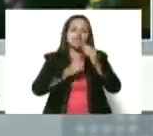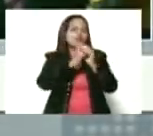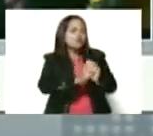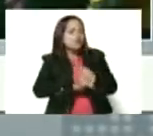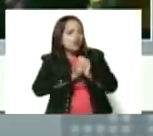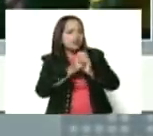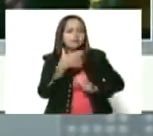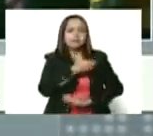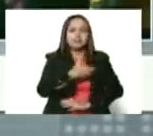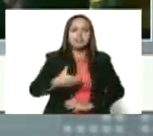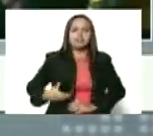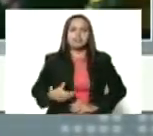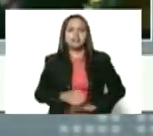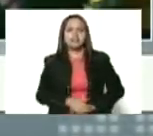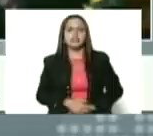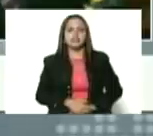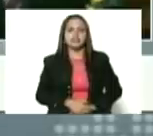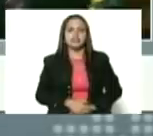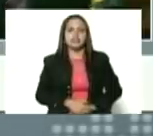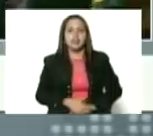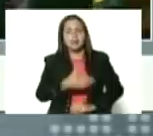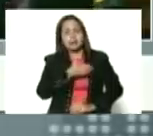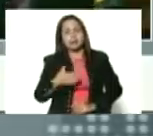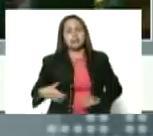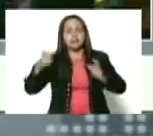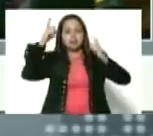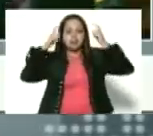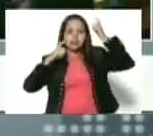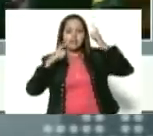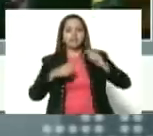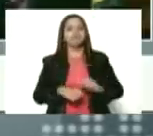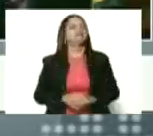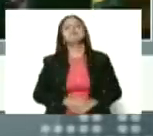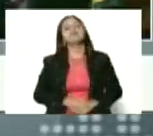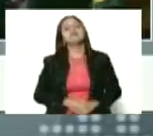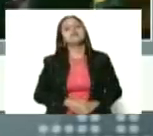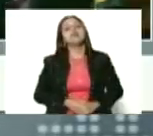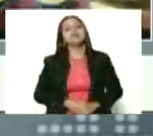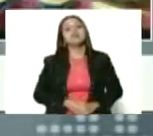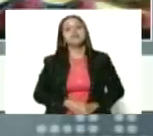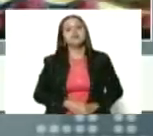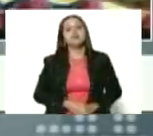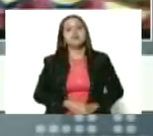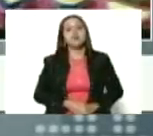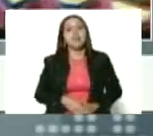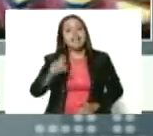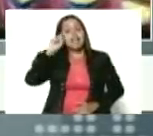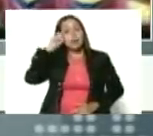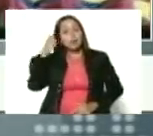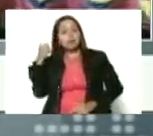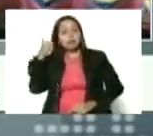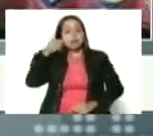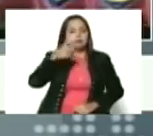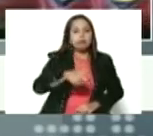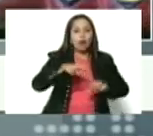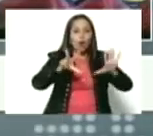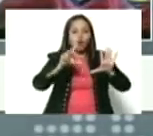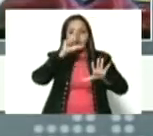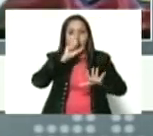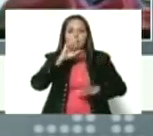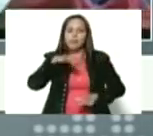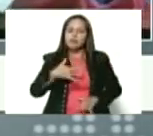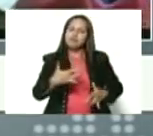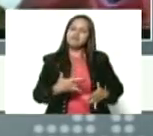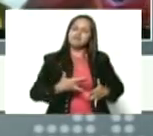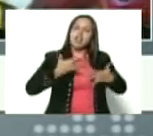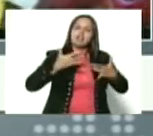comandante infinito, Hugo Rafael Chávez Fría. Y de este recuerdo de 8 años hoy podemos sentirnos